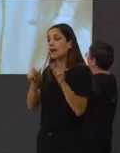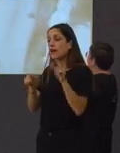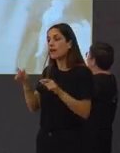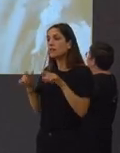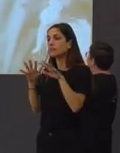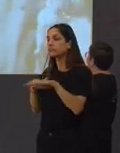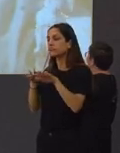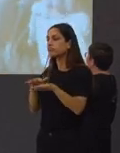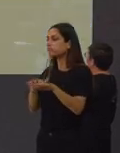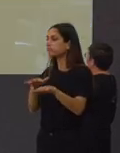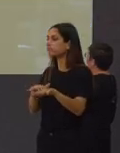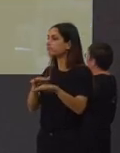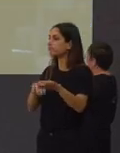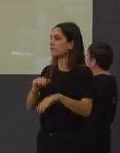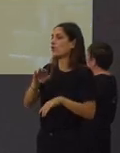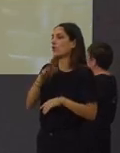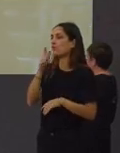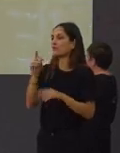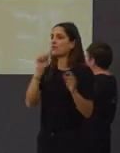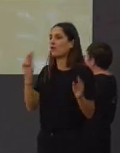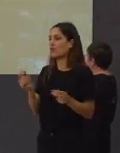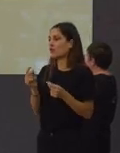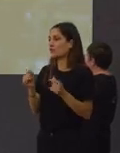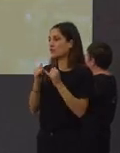manifestarse con motivo de la nutrida romería.